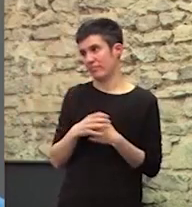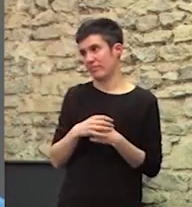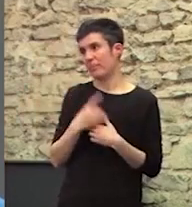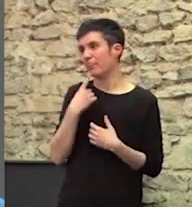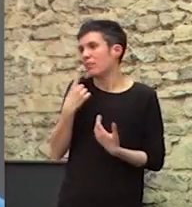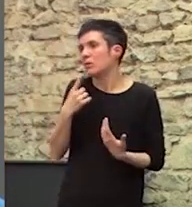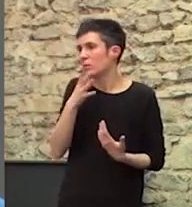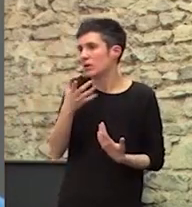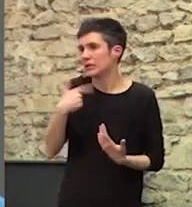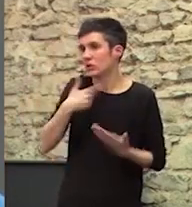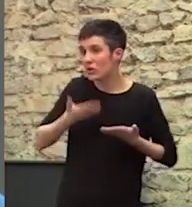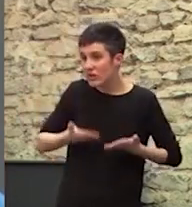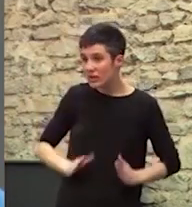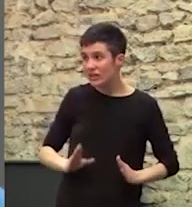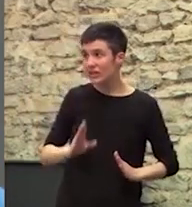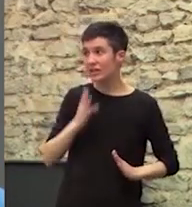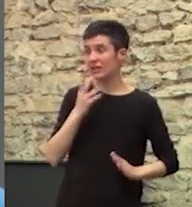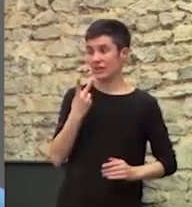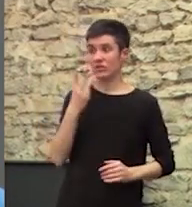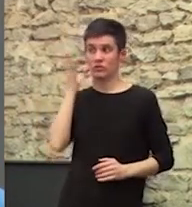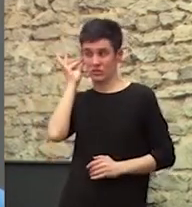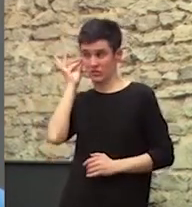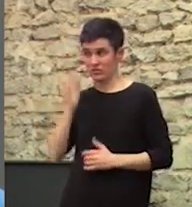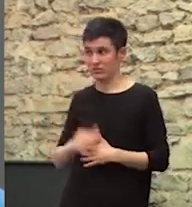lo digo porque tengo dos hijas entonces